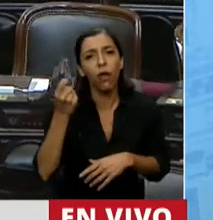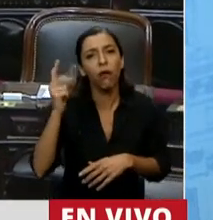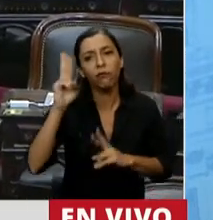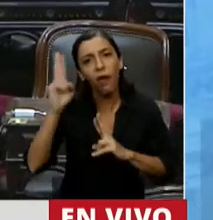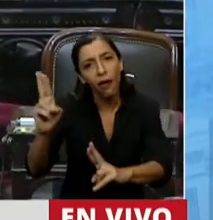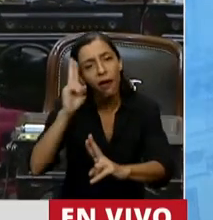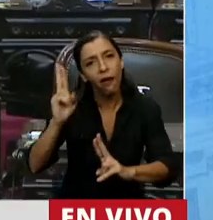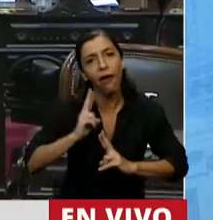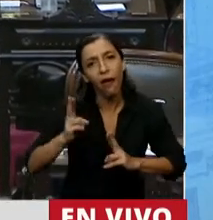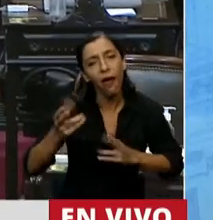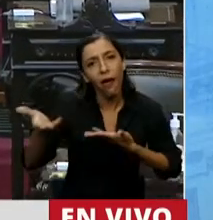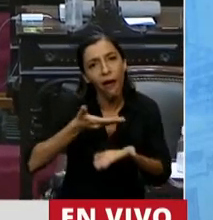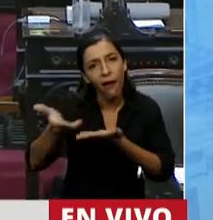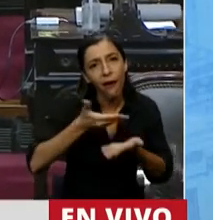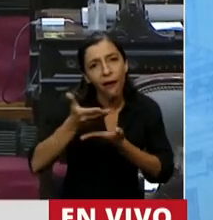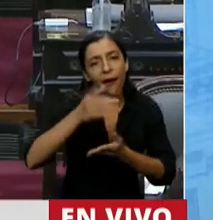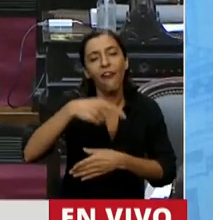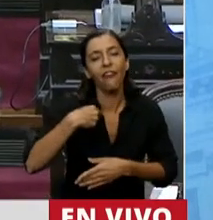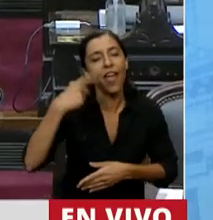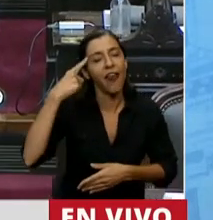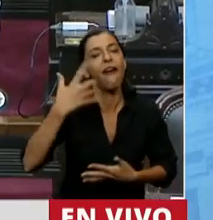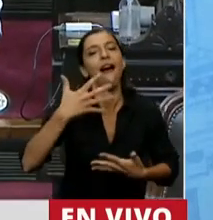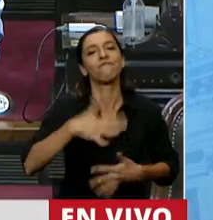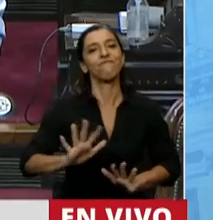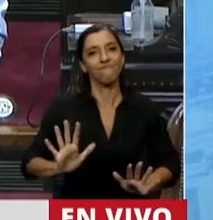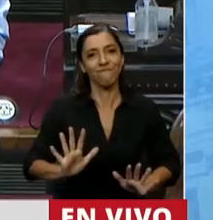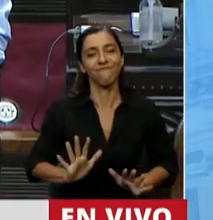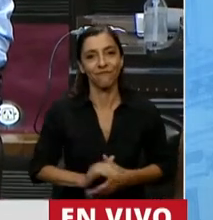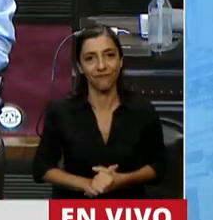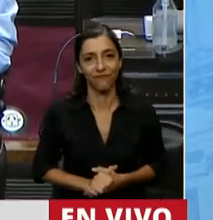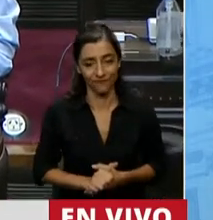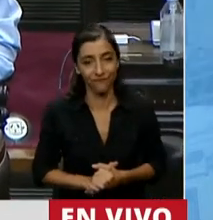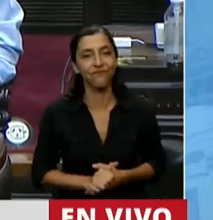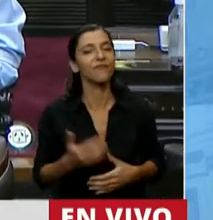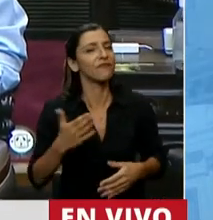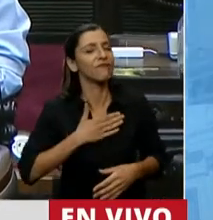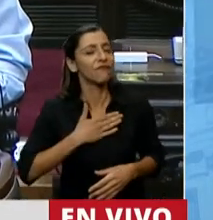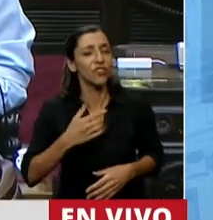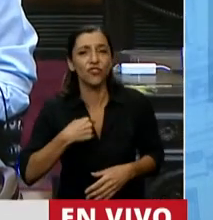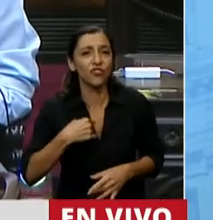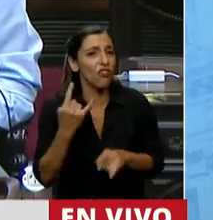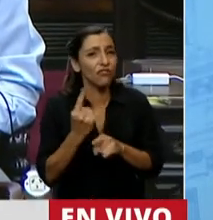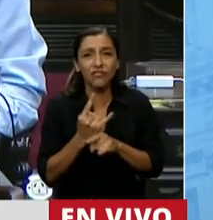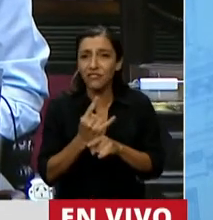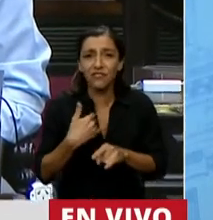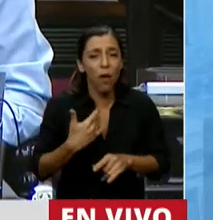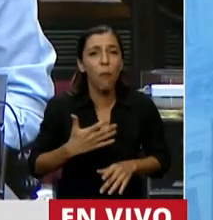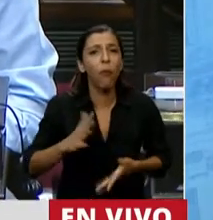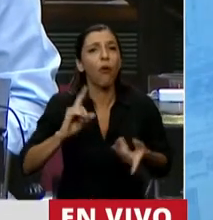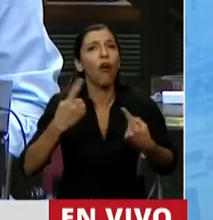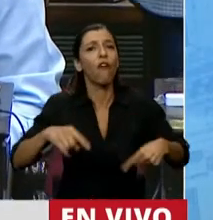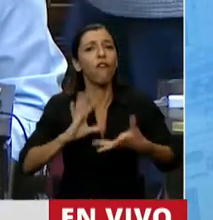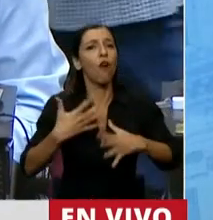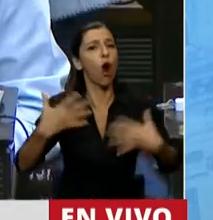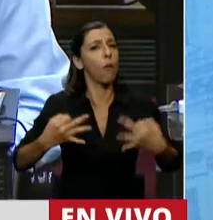Sostiene Monseñor Víctor Manuel Fernández, yo jamás voy a renunciar a mis principios, pero sí puedo renunciar